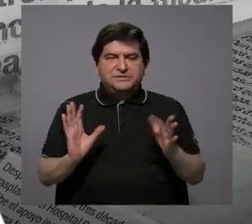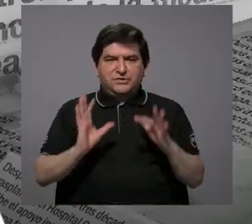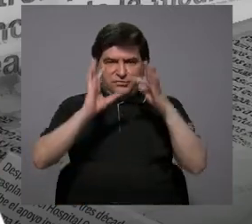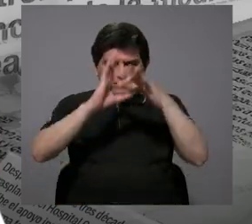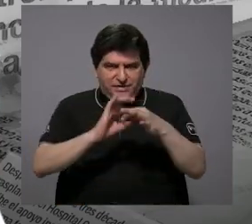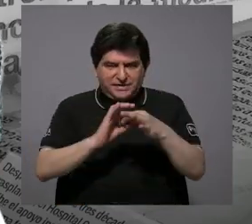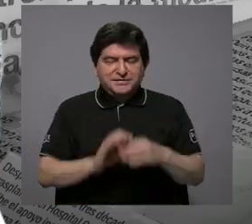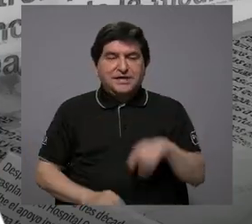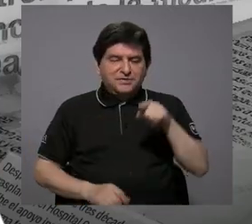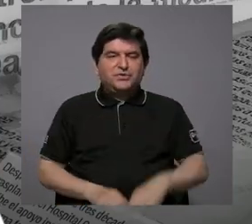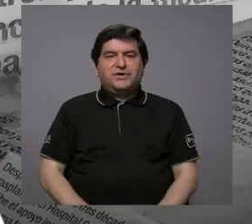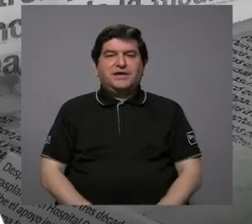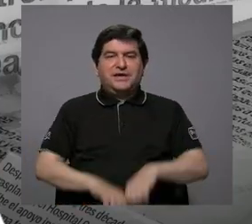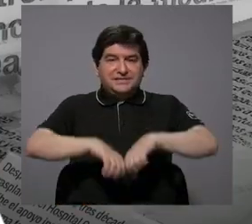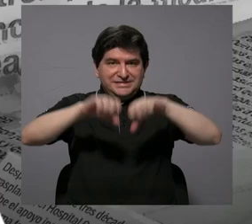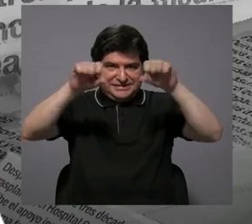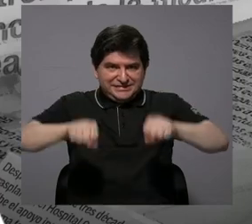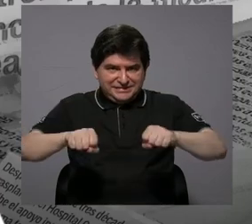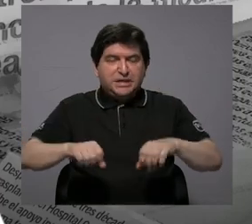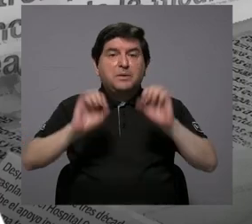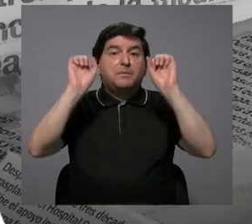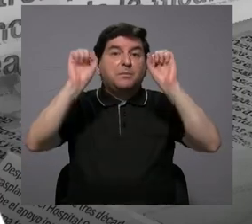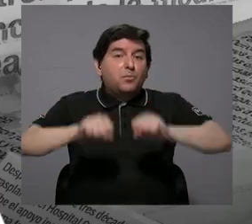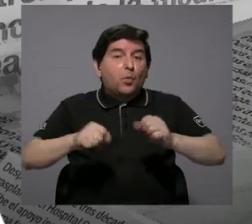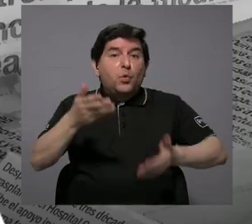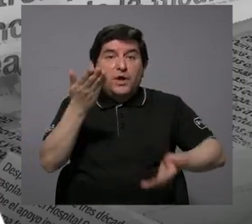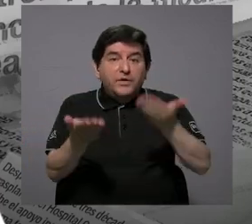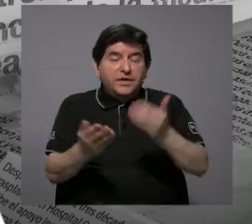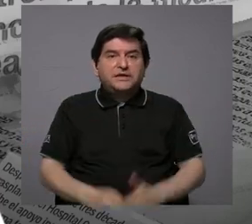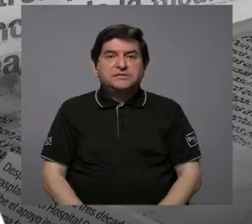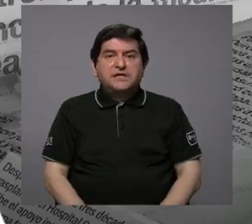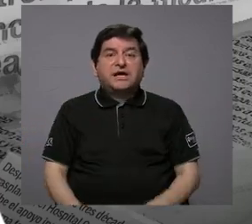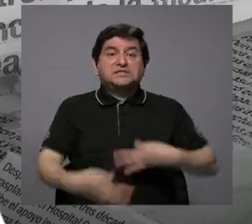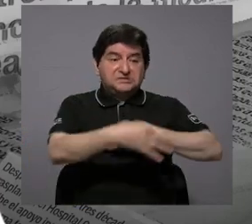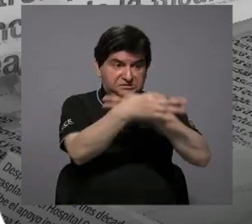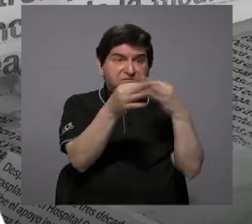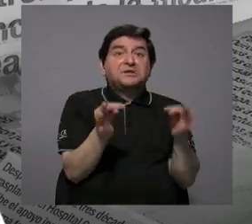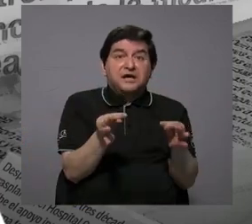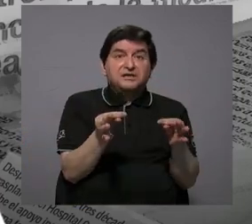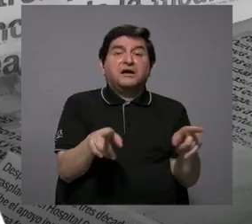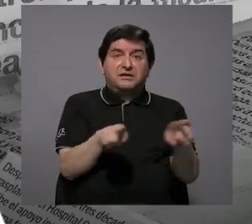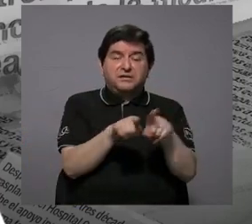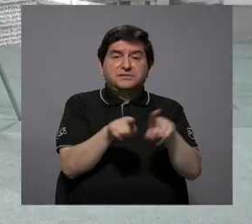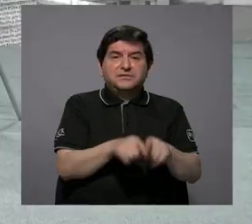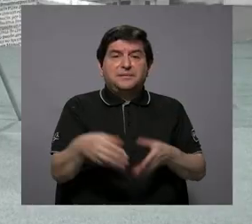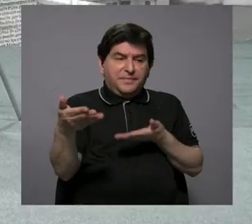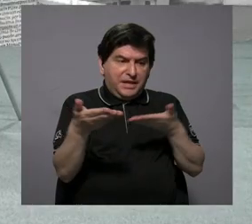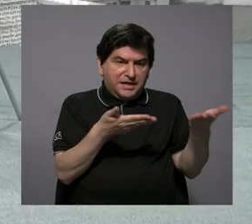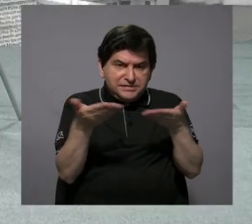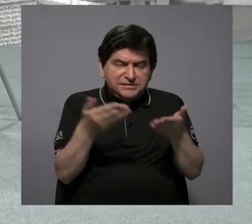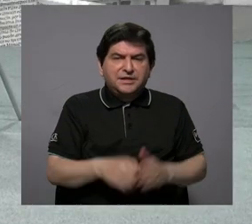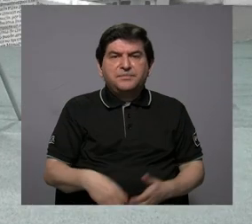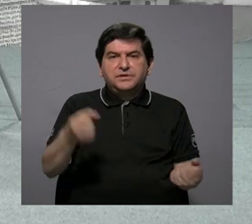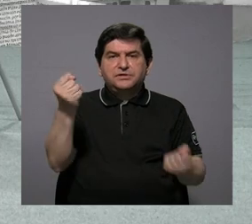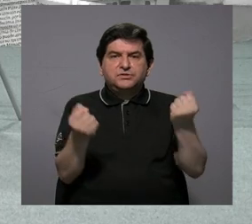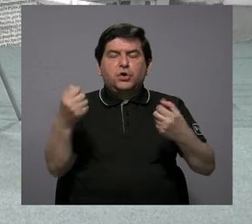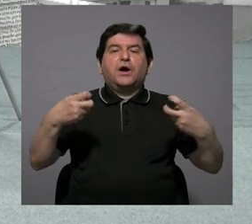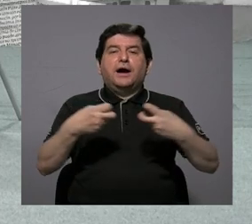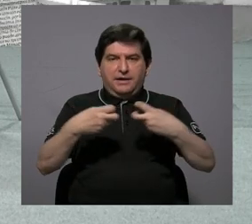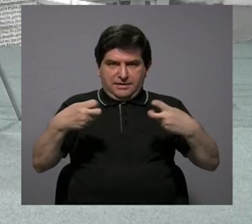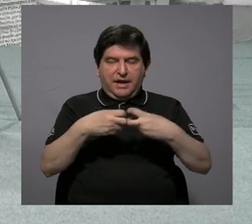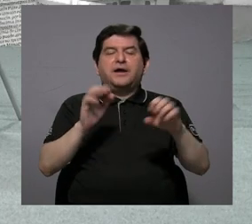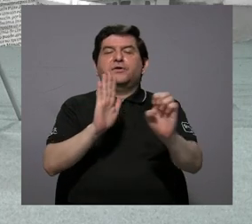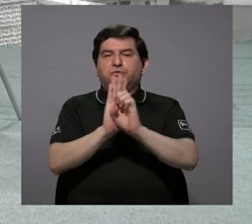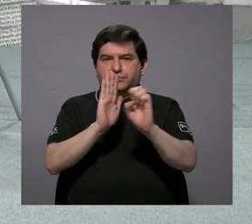actores que están relacionados en este ecosistema y por ejemplo puede ser hasta los talleres que tienen que darle servicio a